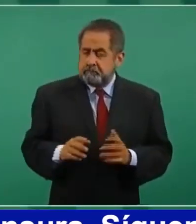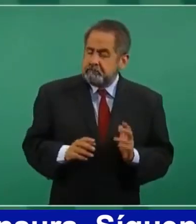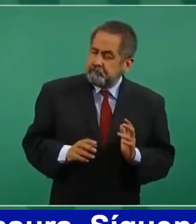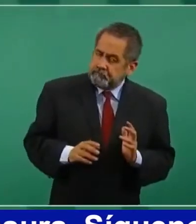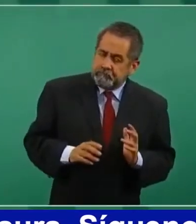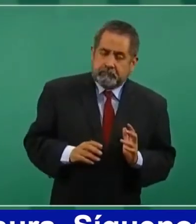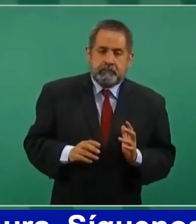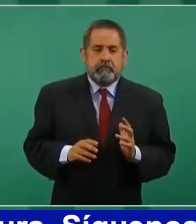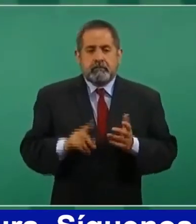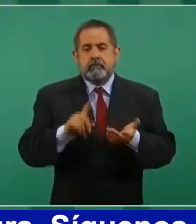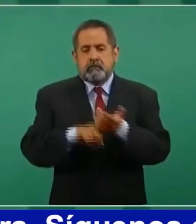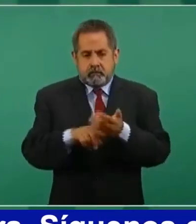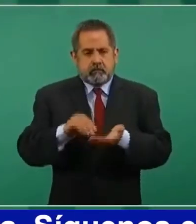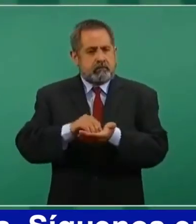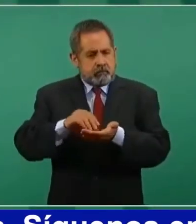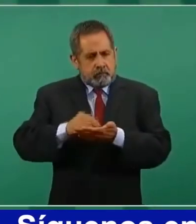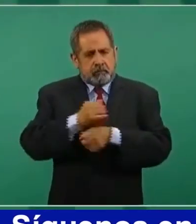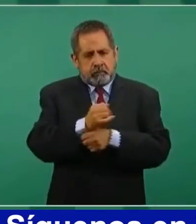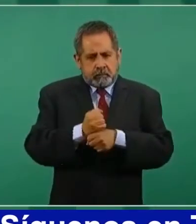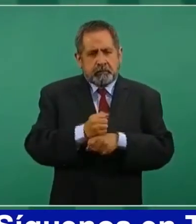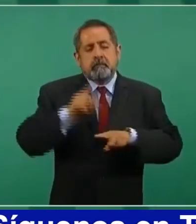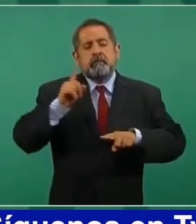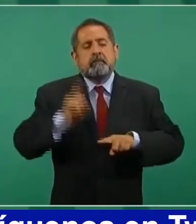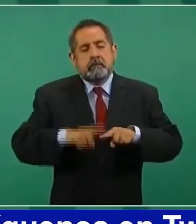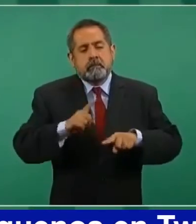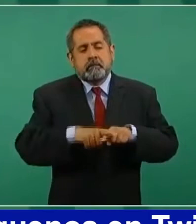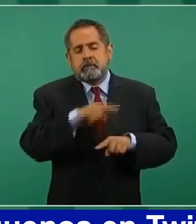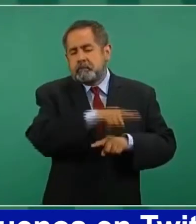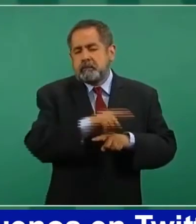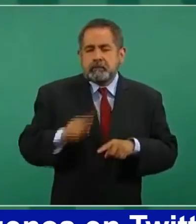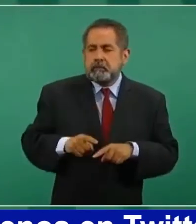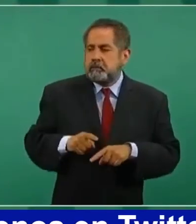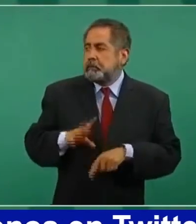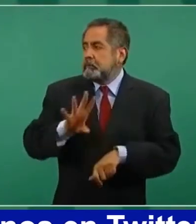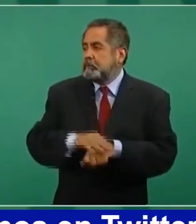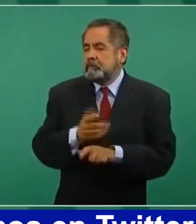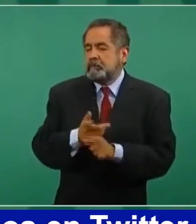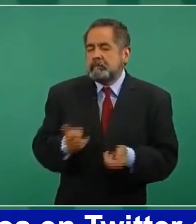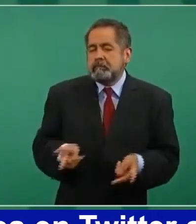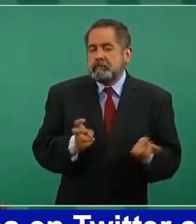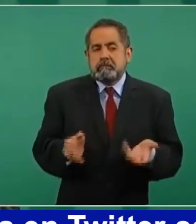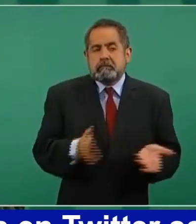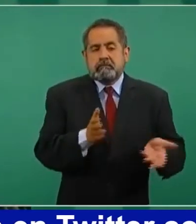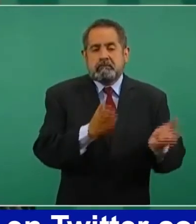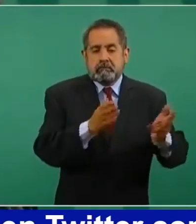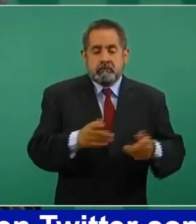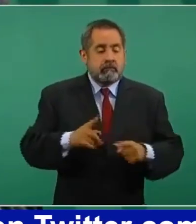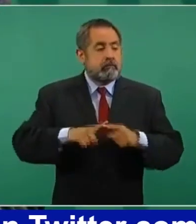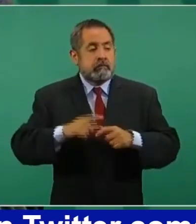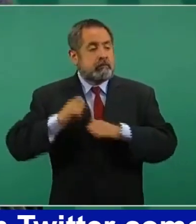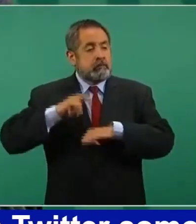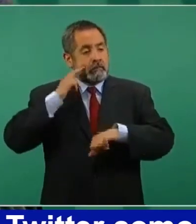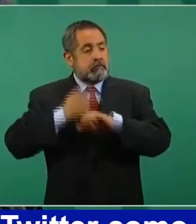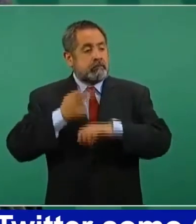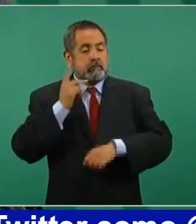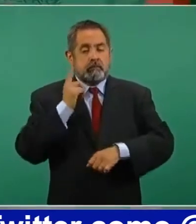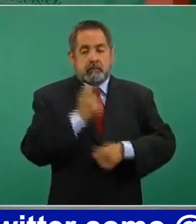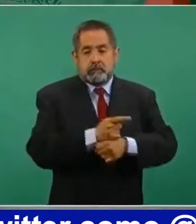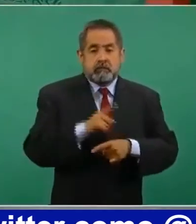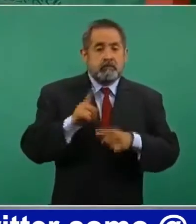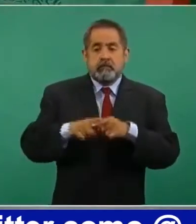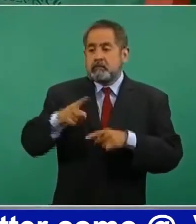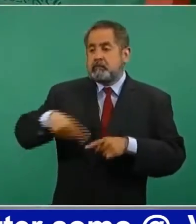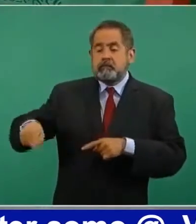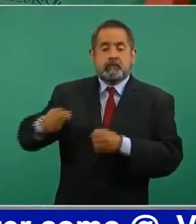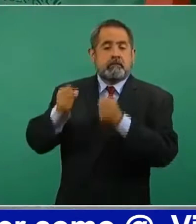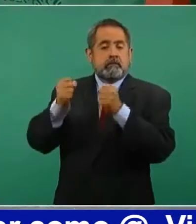Se está haciendo una investigación y la investigación está a cargo del Gabinete